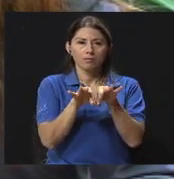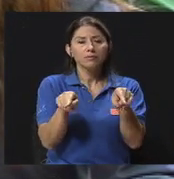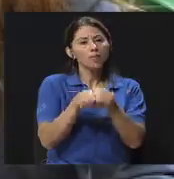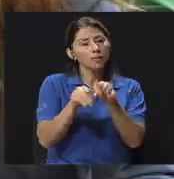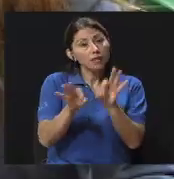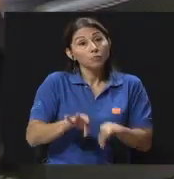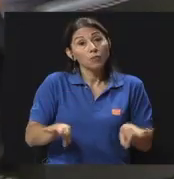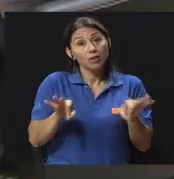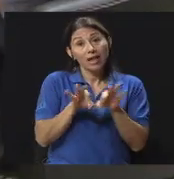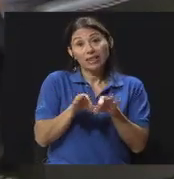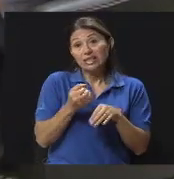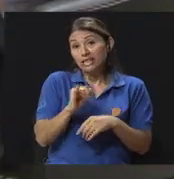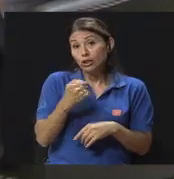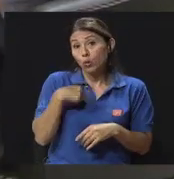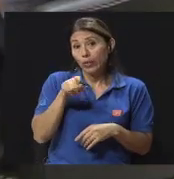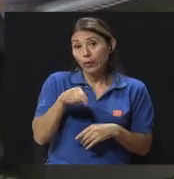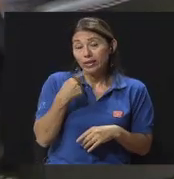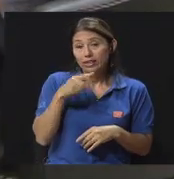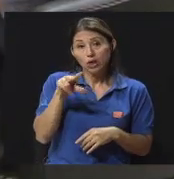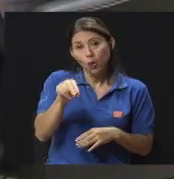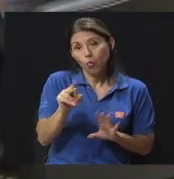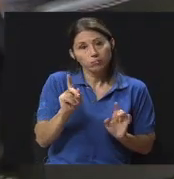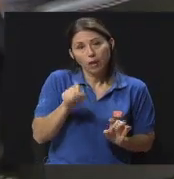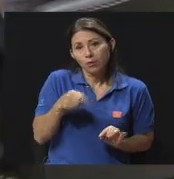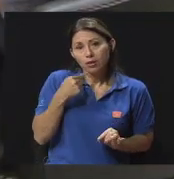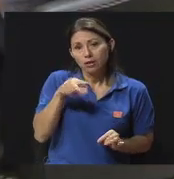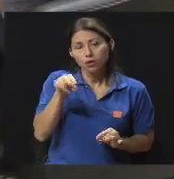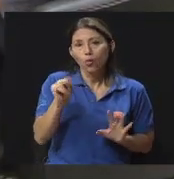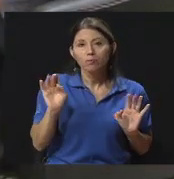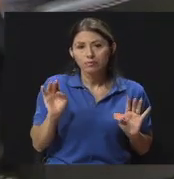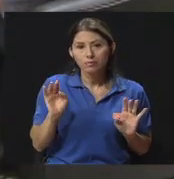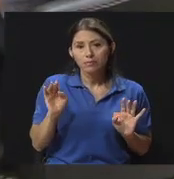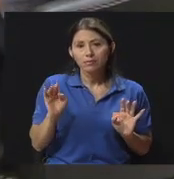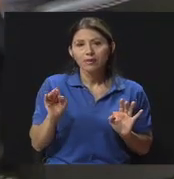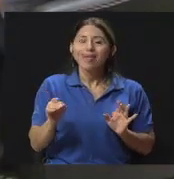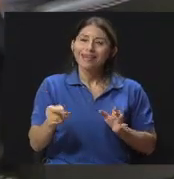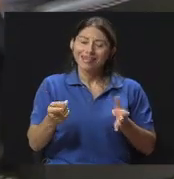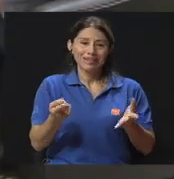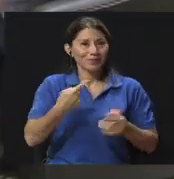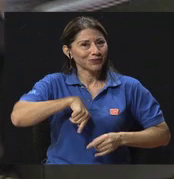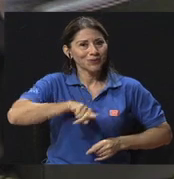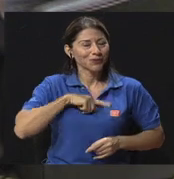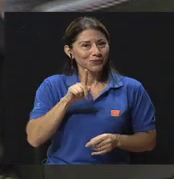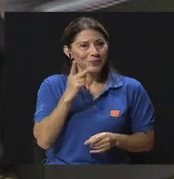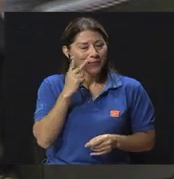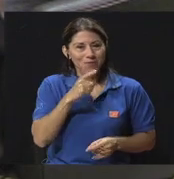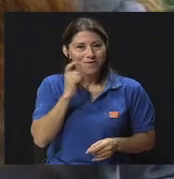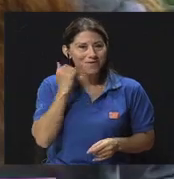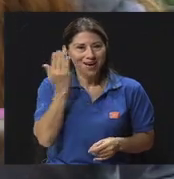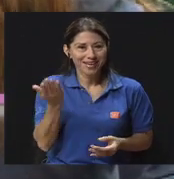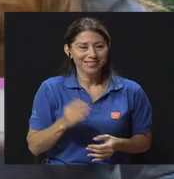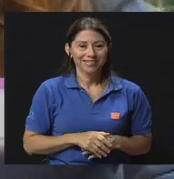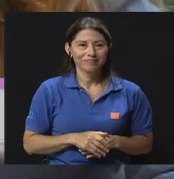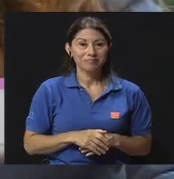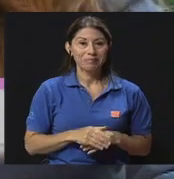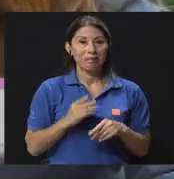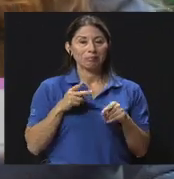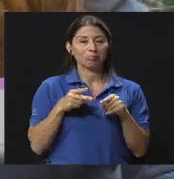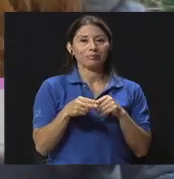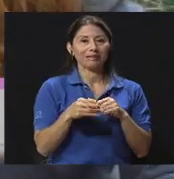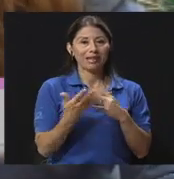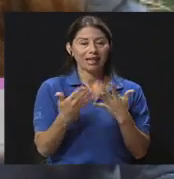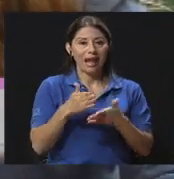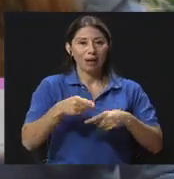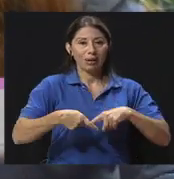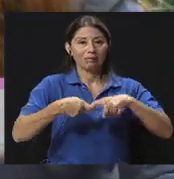decir que no cuando tengo que decir que no, ¿verdad? Y eso a nosotros no nos es tan fácil. Voy a interrumpirla aquí, Shirley, porque sí me